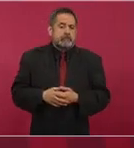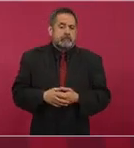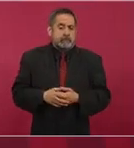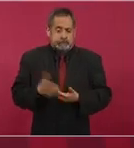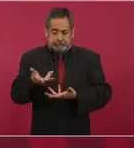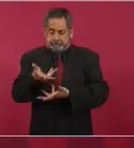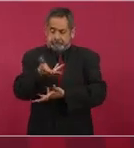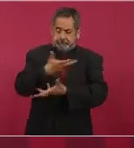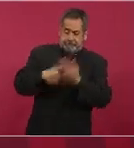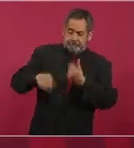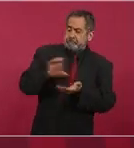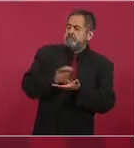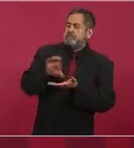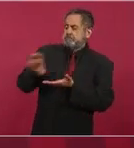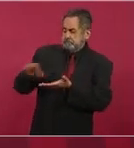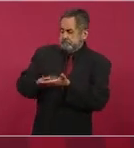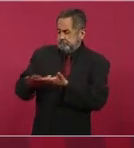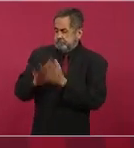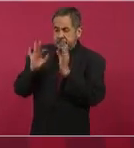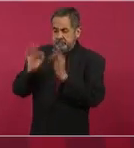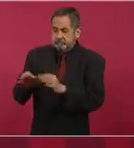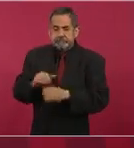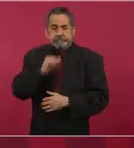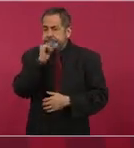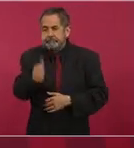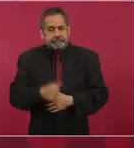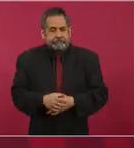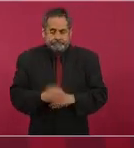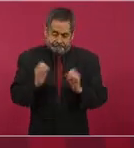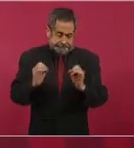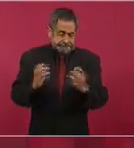cuántos se les devolvía? Nada,